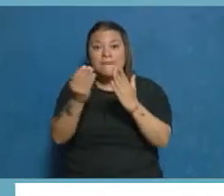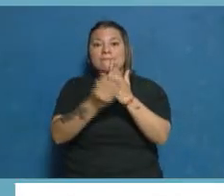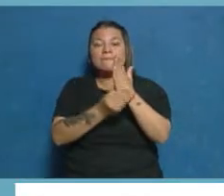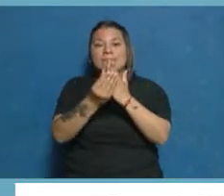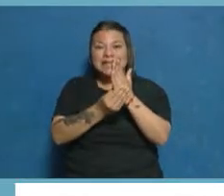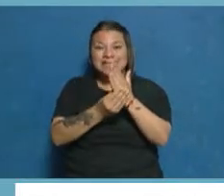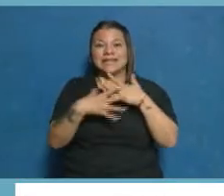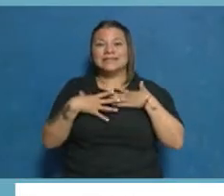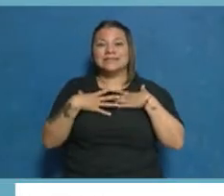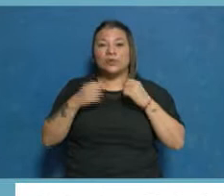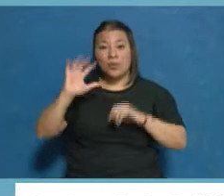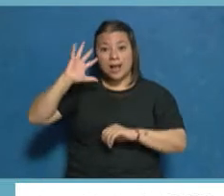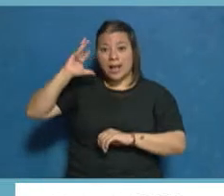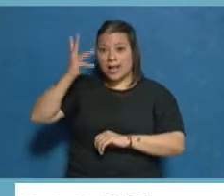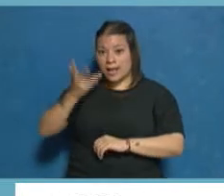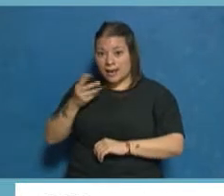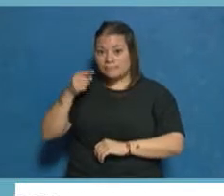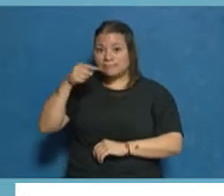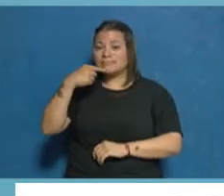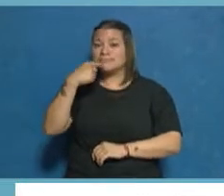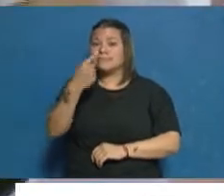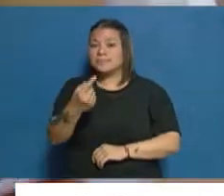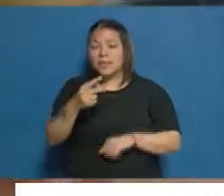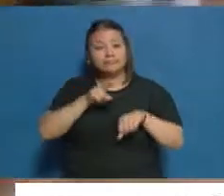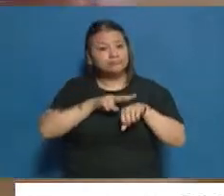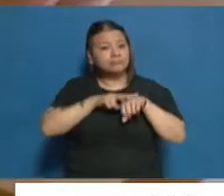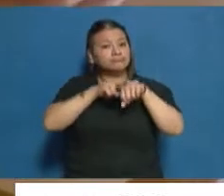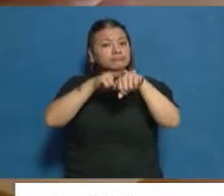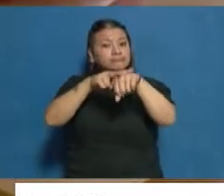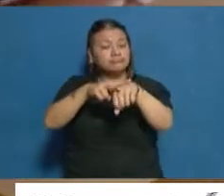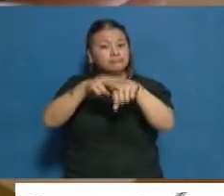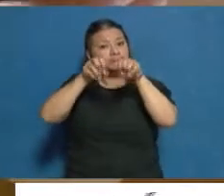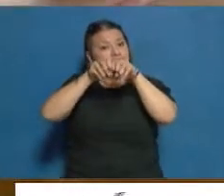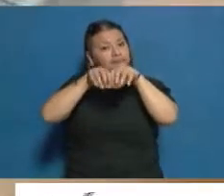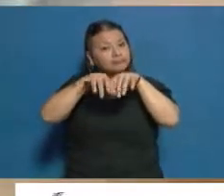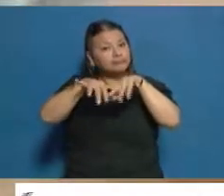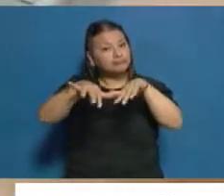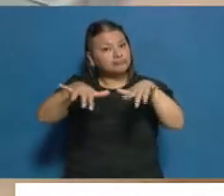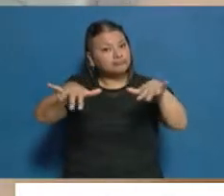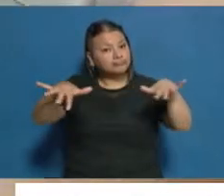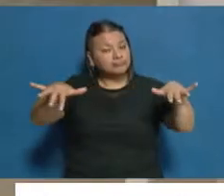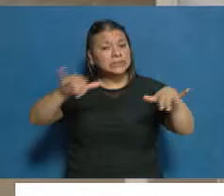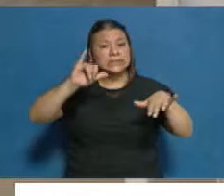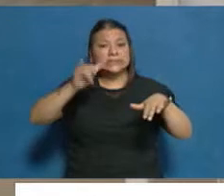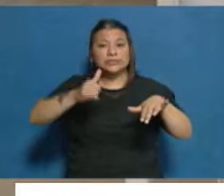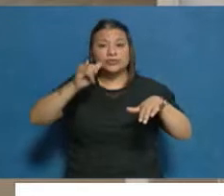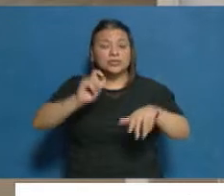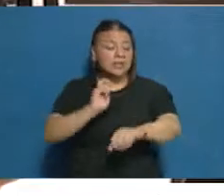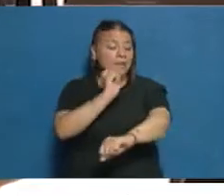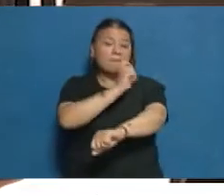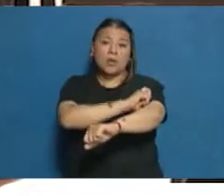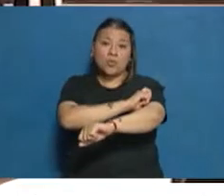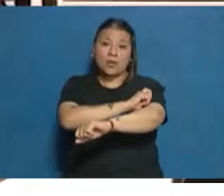cartera sanitaria, Carla Bisotti, emitió una serie de mensajes en redes sociales, donde instó a aplicarse las dosis de